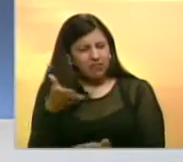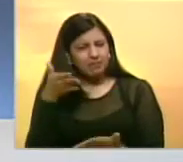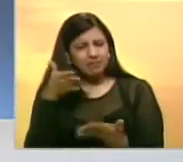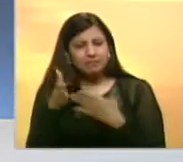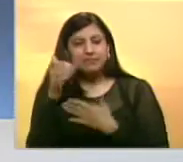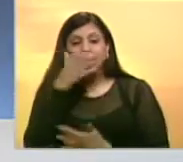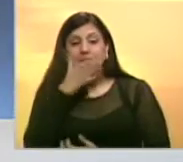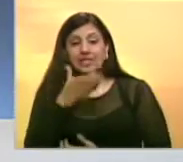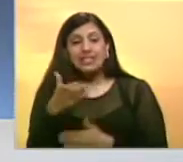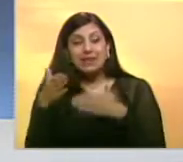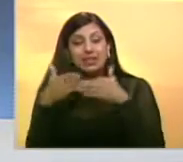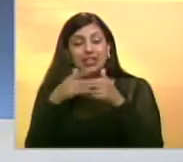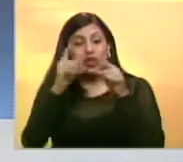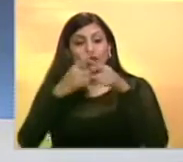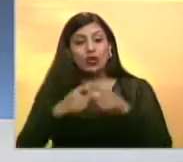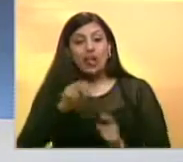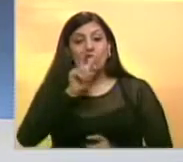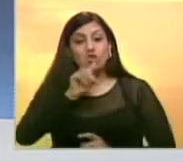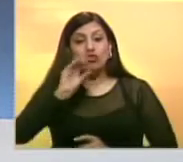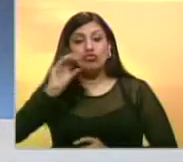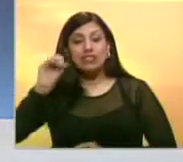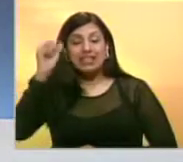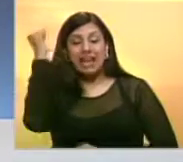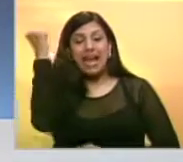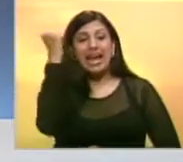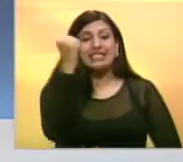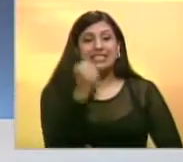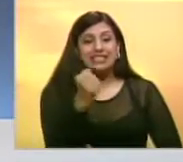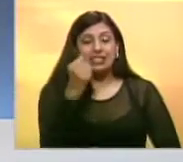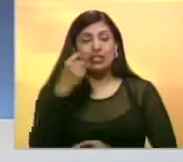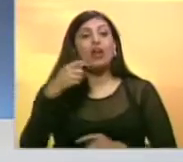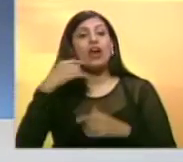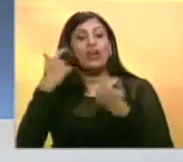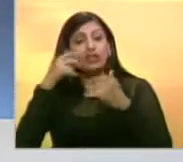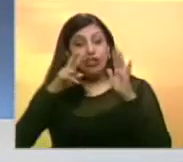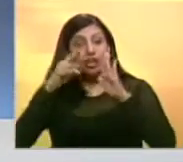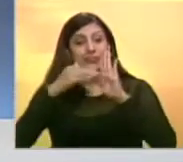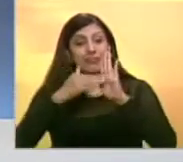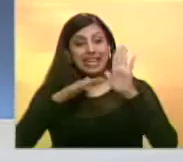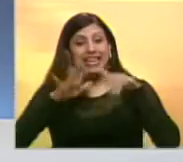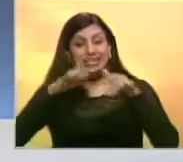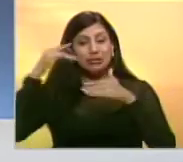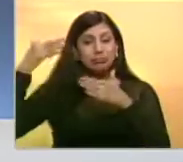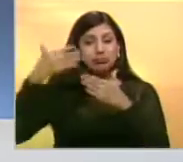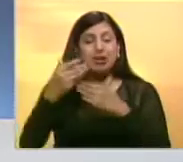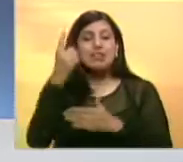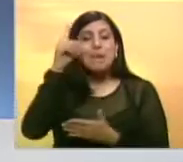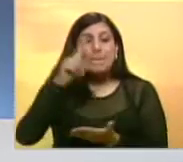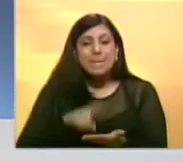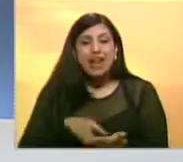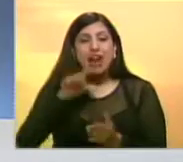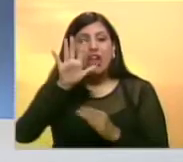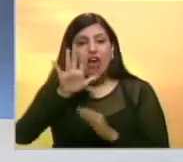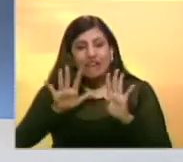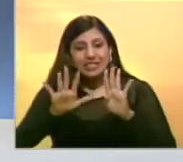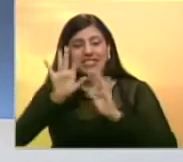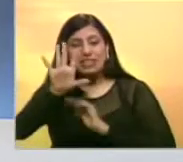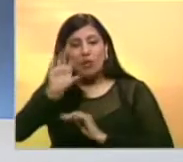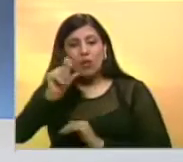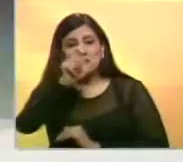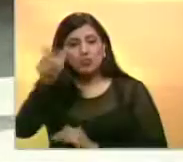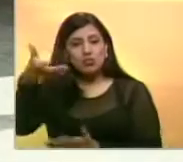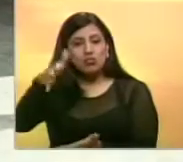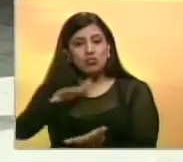diciembre cerró con 200 homicidios y en todo el año 2015 se registraron 1,950 víctimas en la entidad.